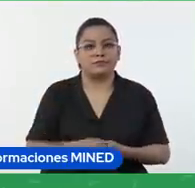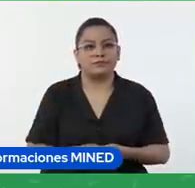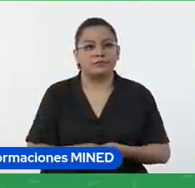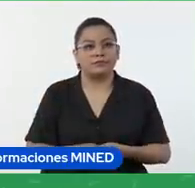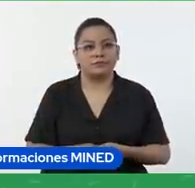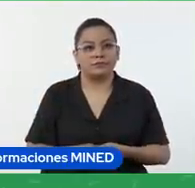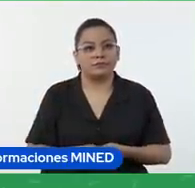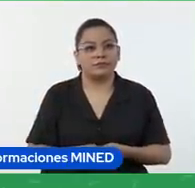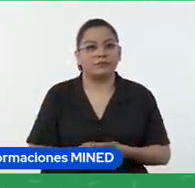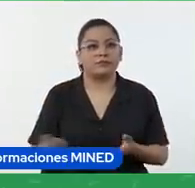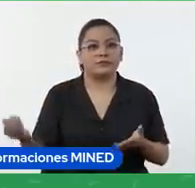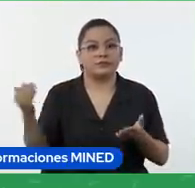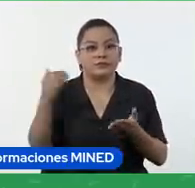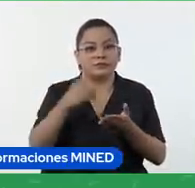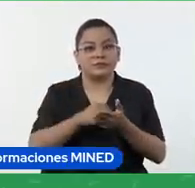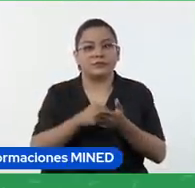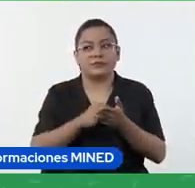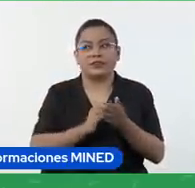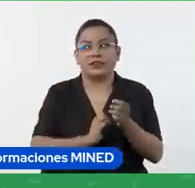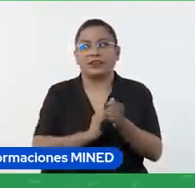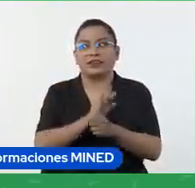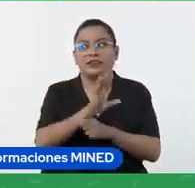voy a volver a la presentación